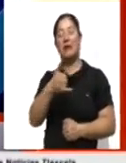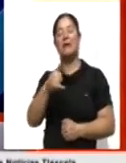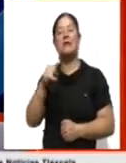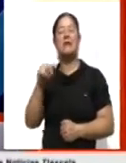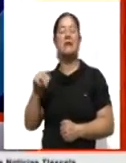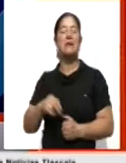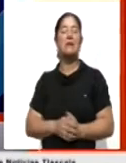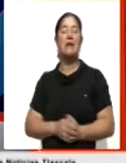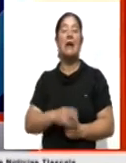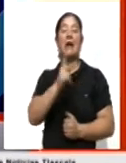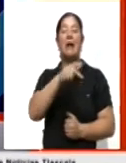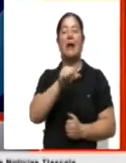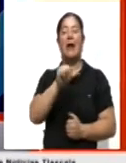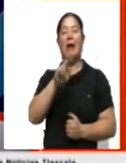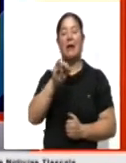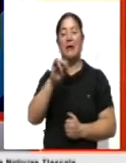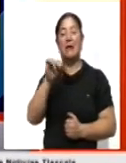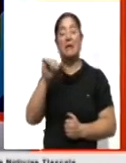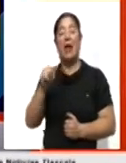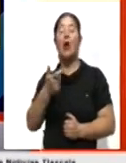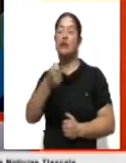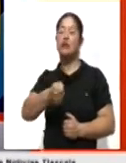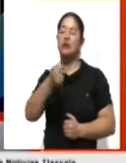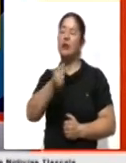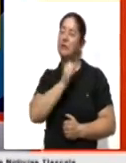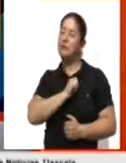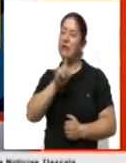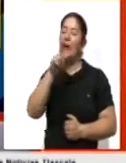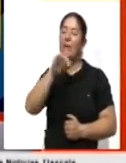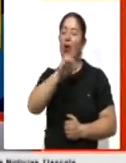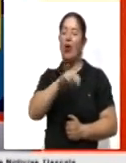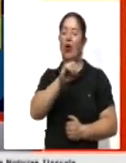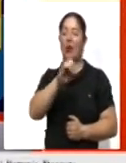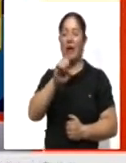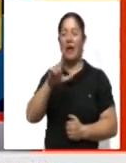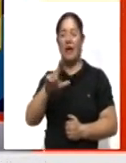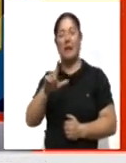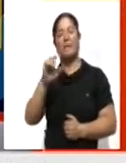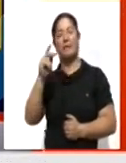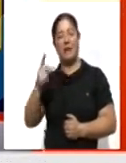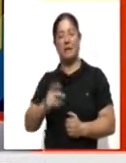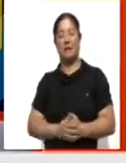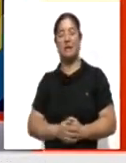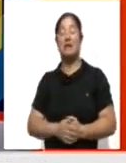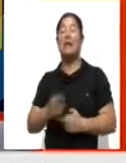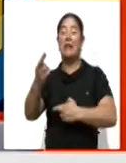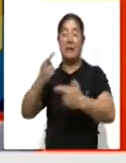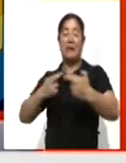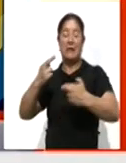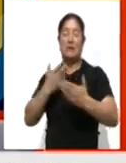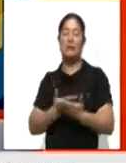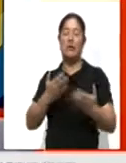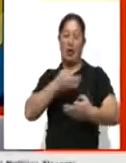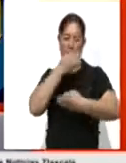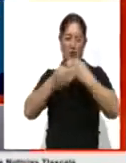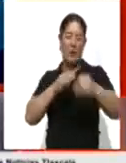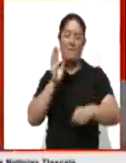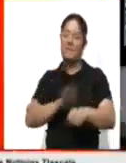Casas y por supuesto nos mandan un saludo muy especial para Joel Paredes. Regresamos con más información en un momento, habrá noticias.